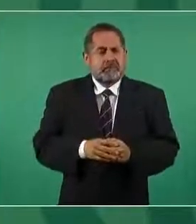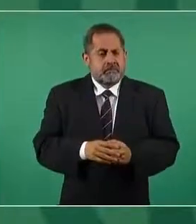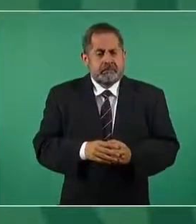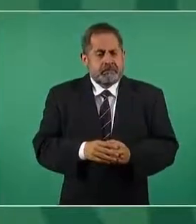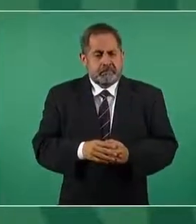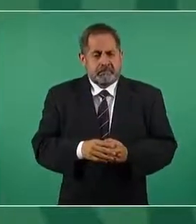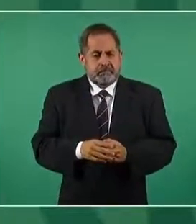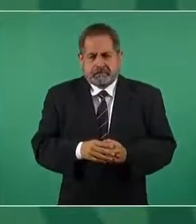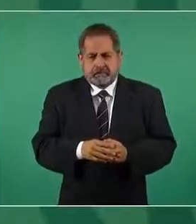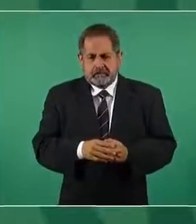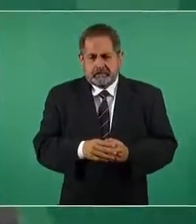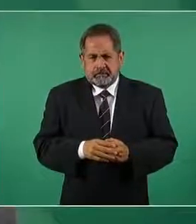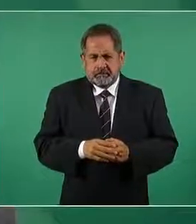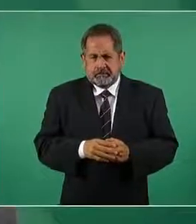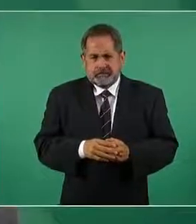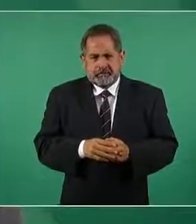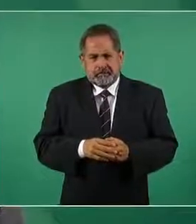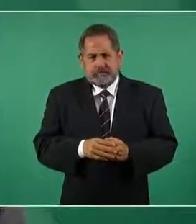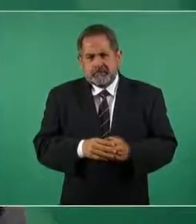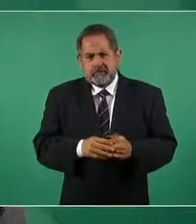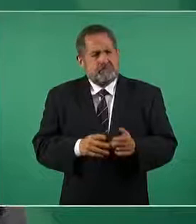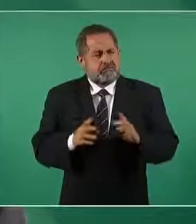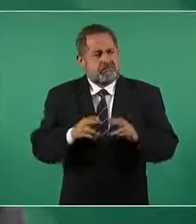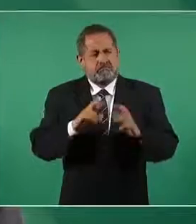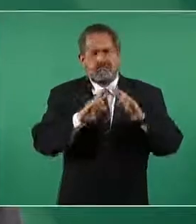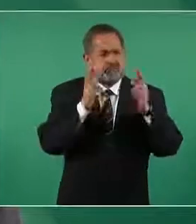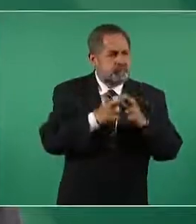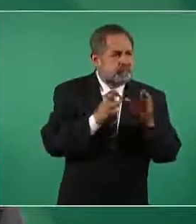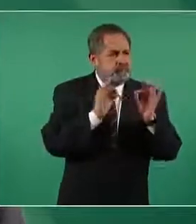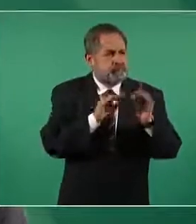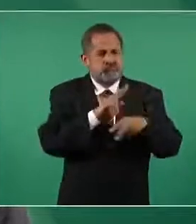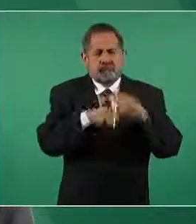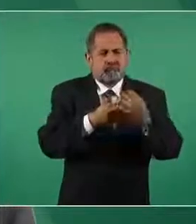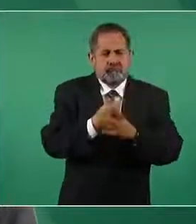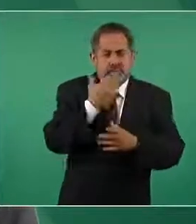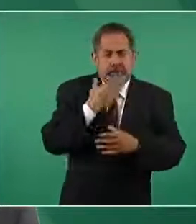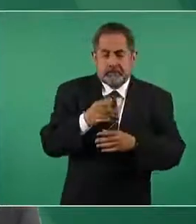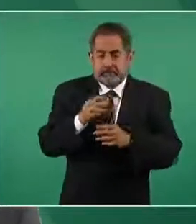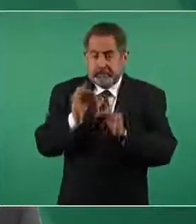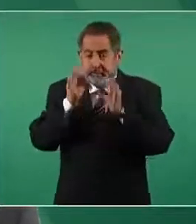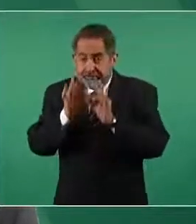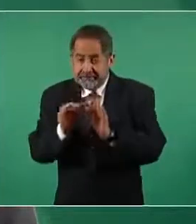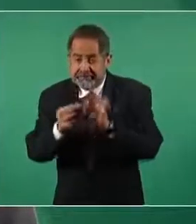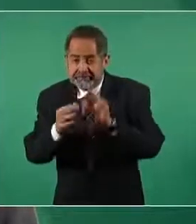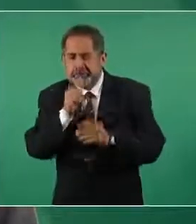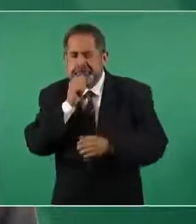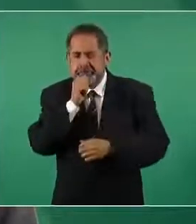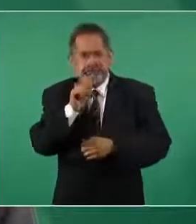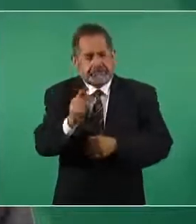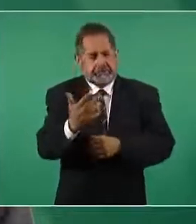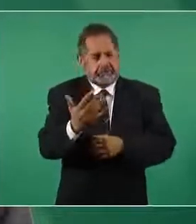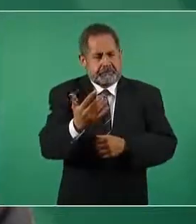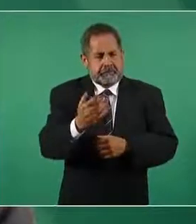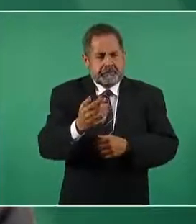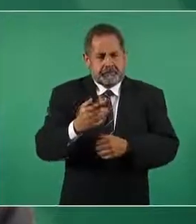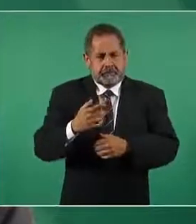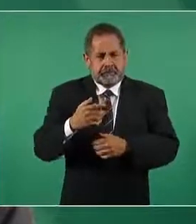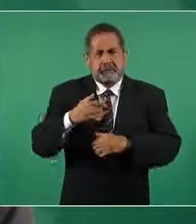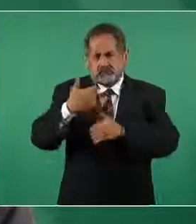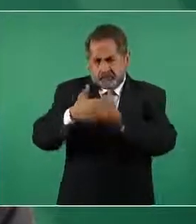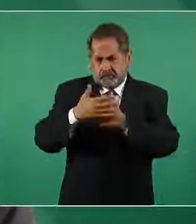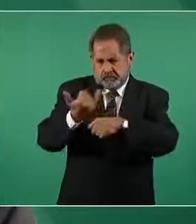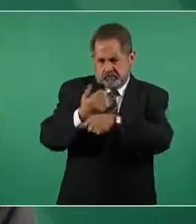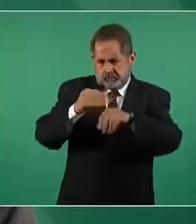sido un éxito la reunión pero no tengo más elementos vamos a